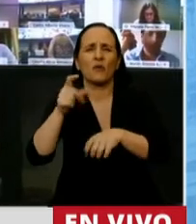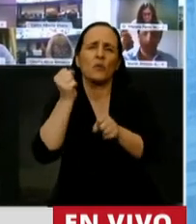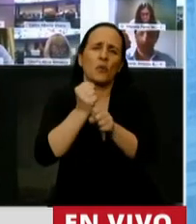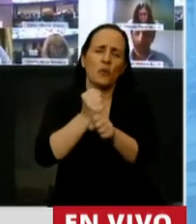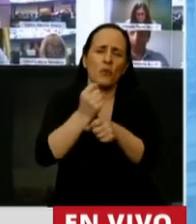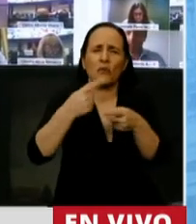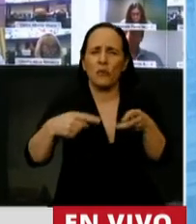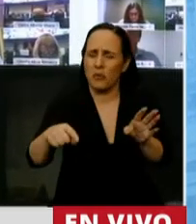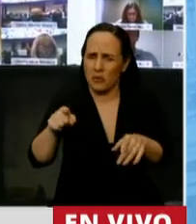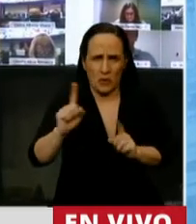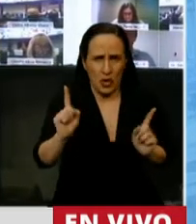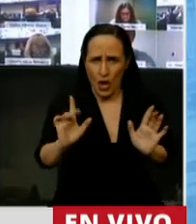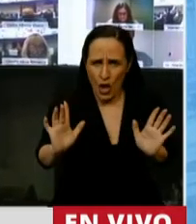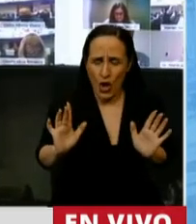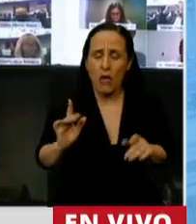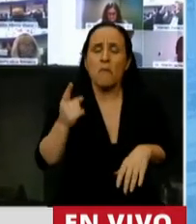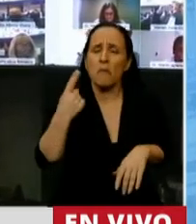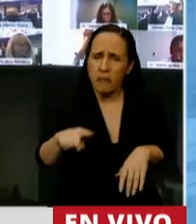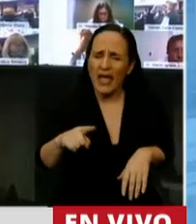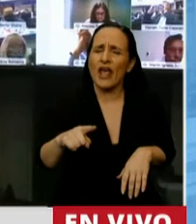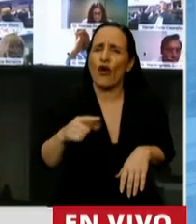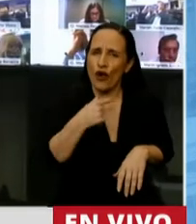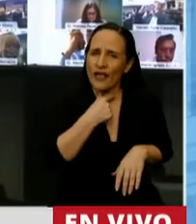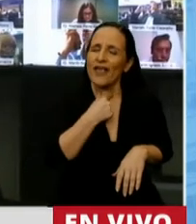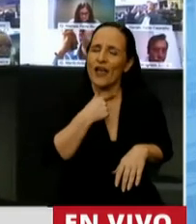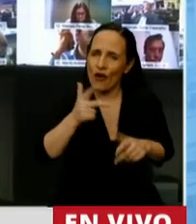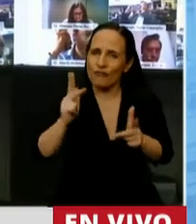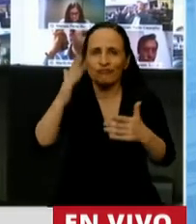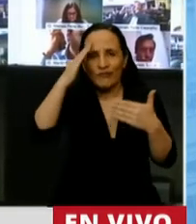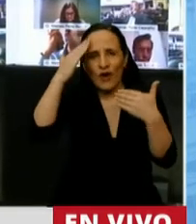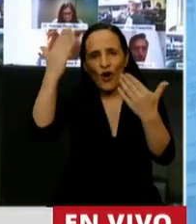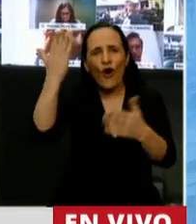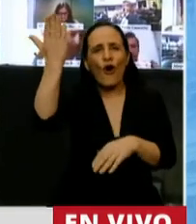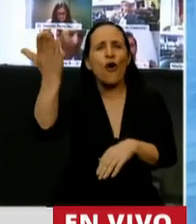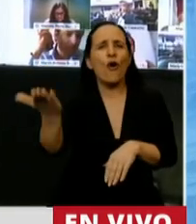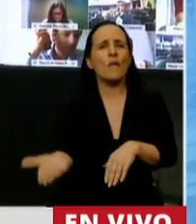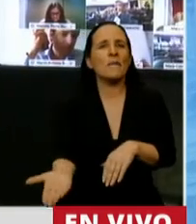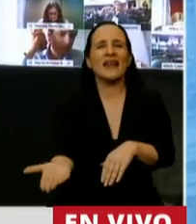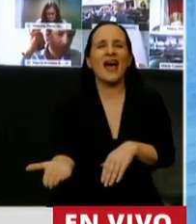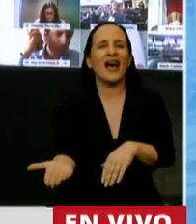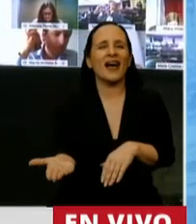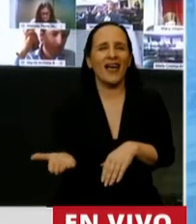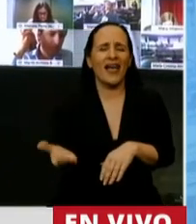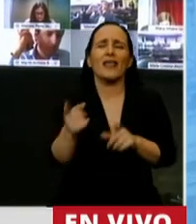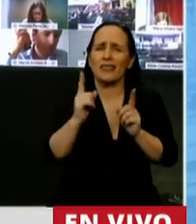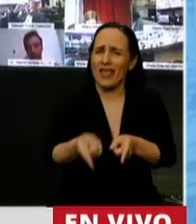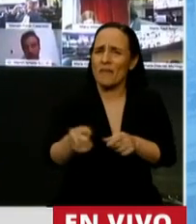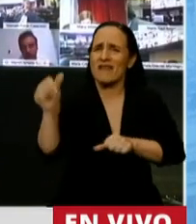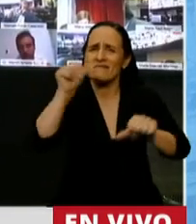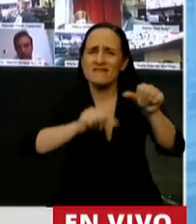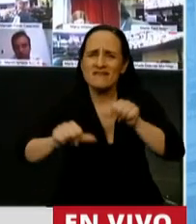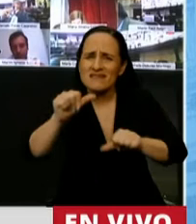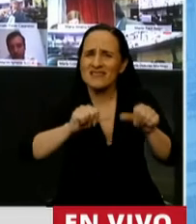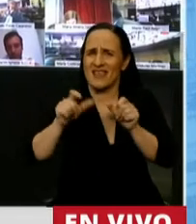pero quiero sí significar que es un homenaje en definitiva a la ciencia argentina, a la